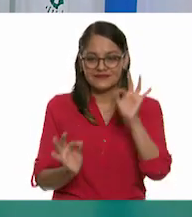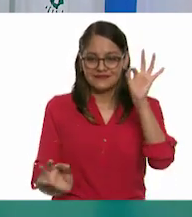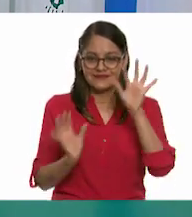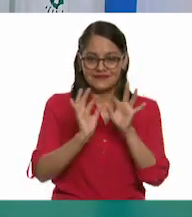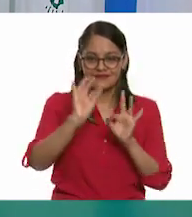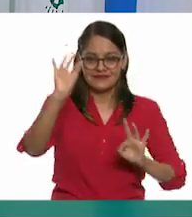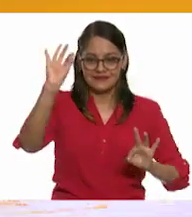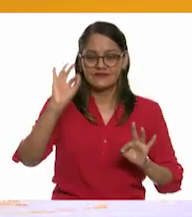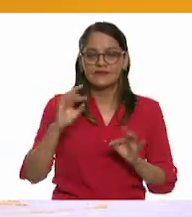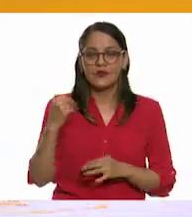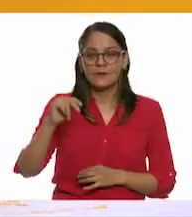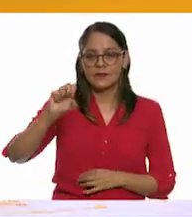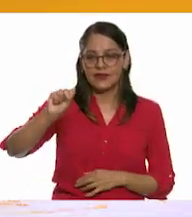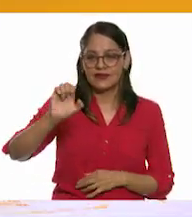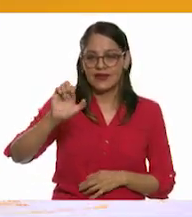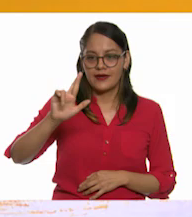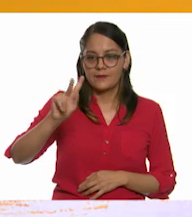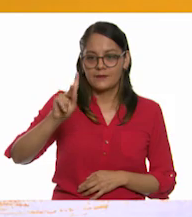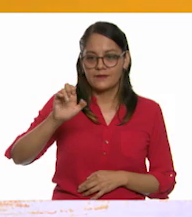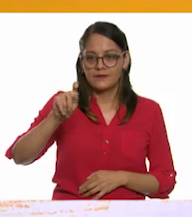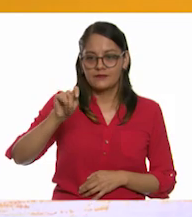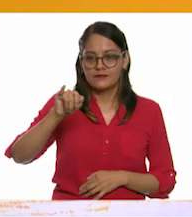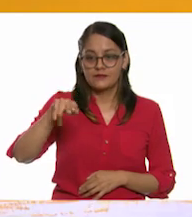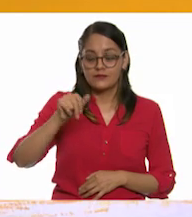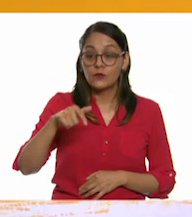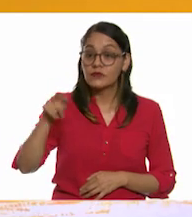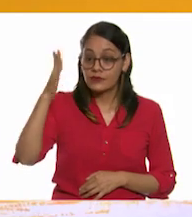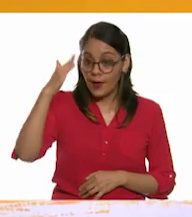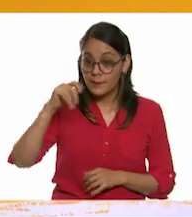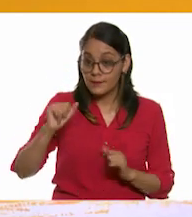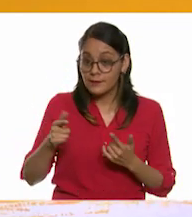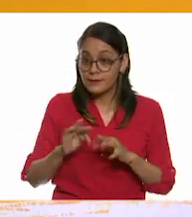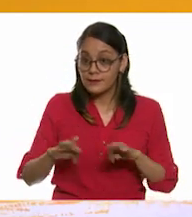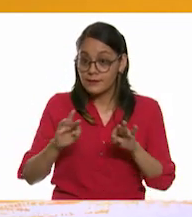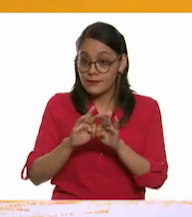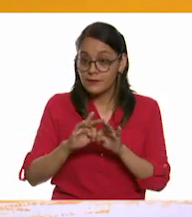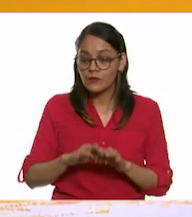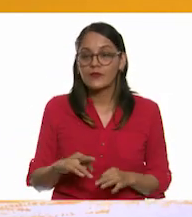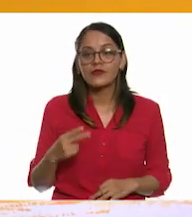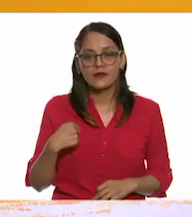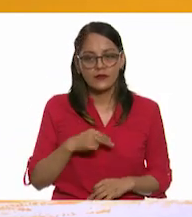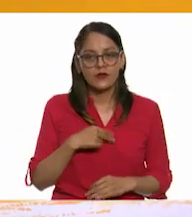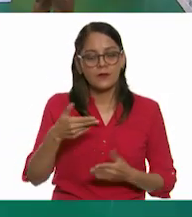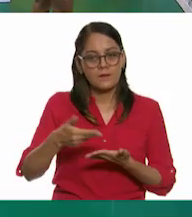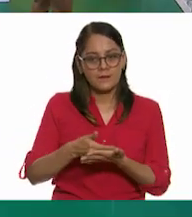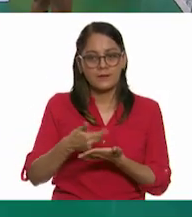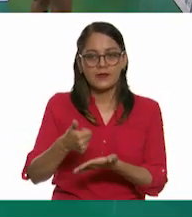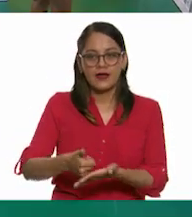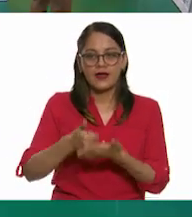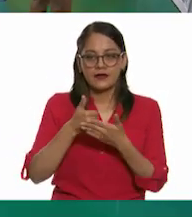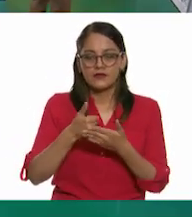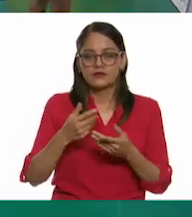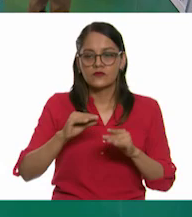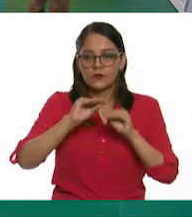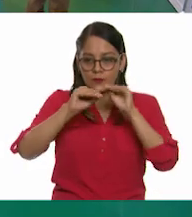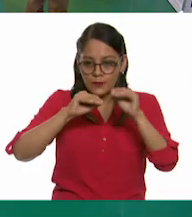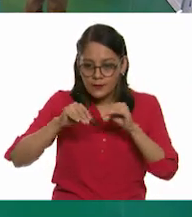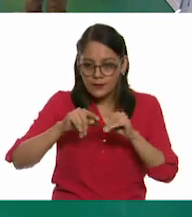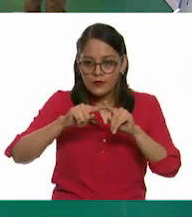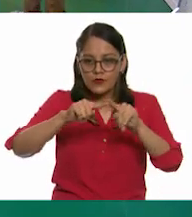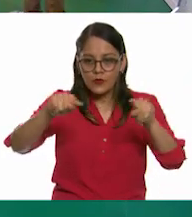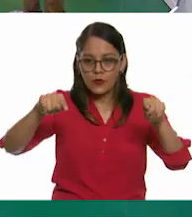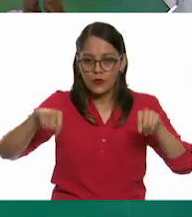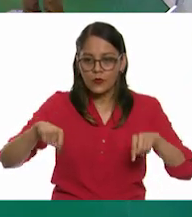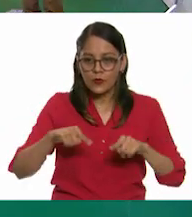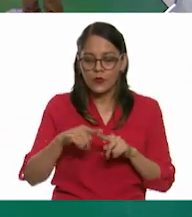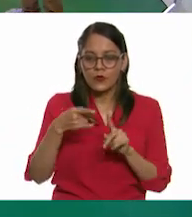y podemos verla. ¿Y saben algo muy importante, Oscar y Rita? No. Dinos. Nos solicitan construir un cuadrado. ¿Cierto? Y